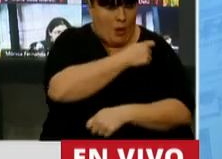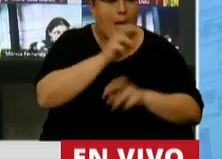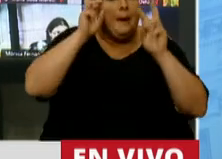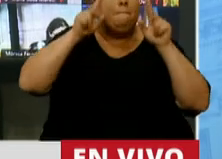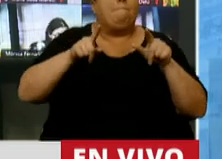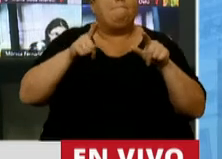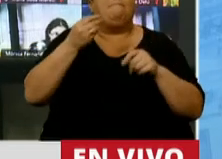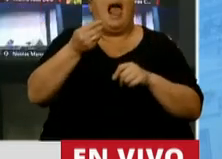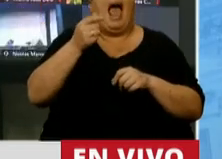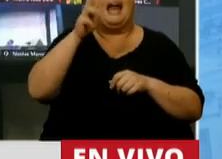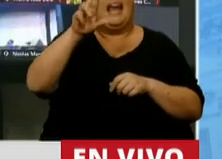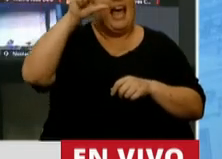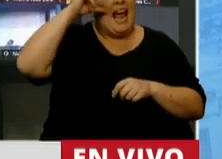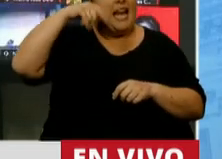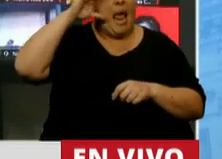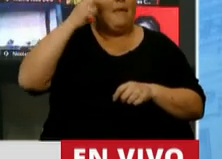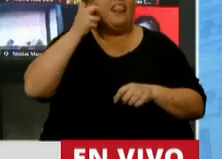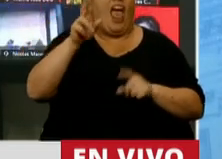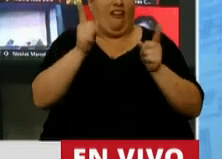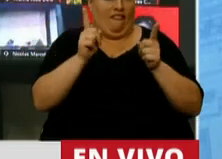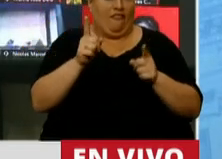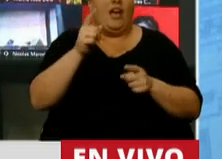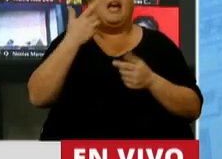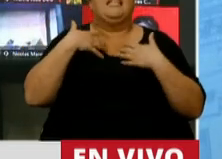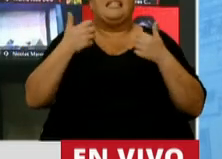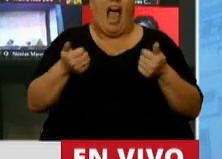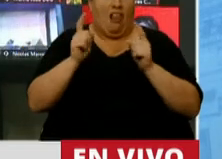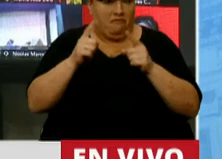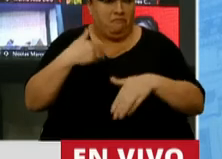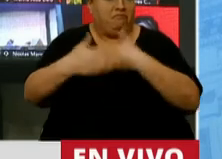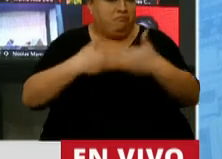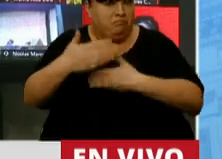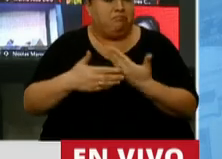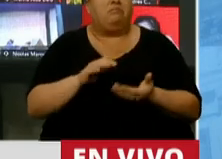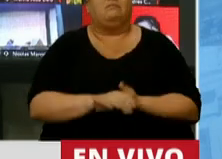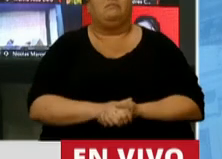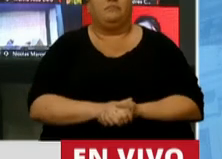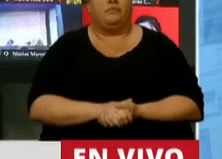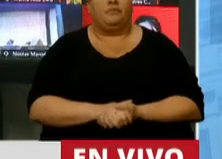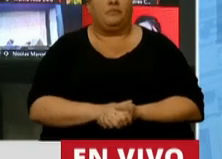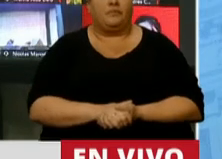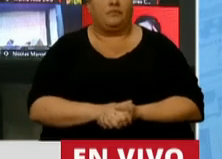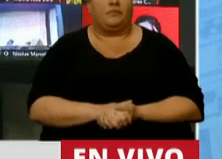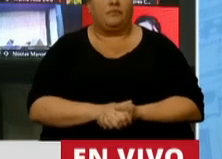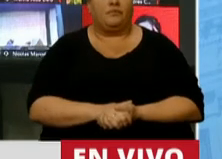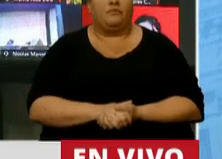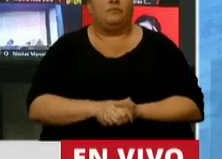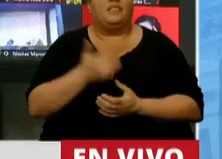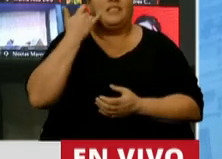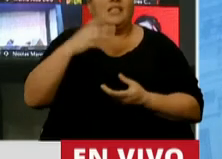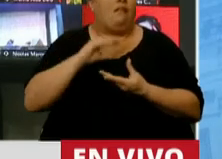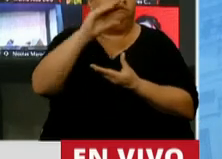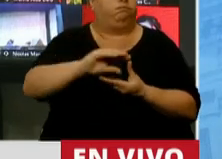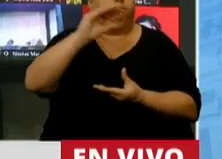programa Remediar siguió funcionando. Los programas de salud sexual reproductiva siguieron funcionando. Llegando todos los